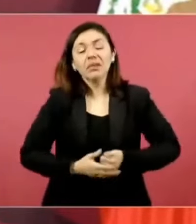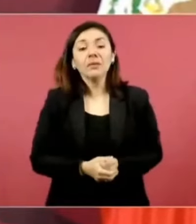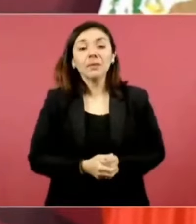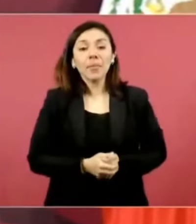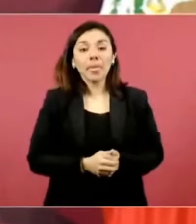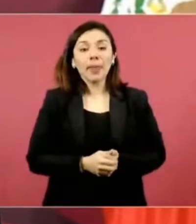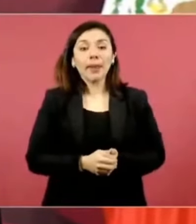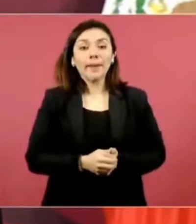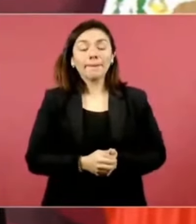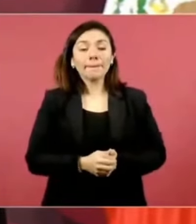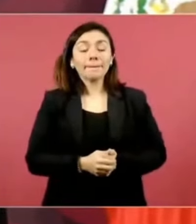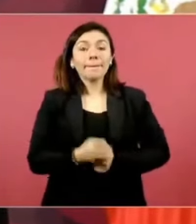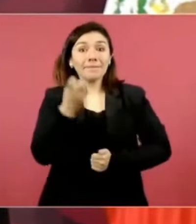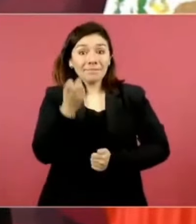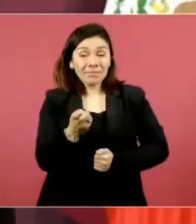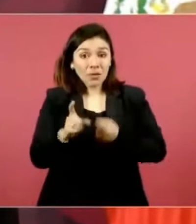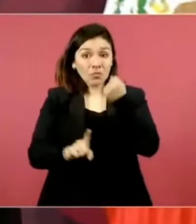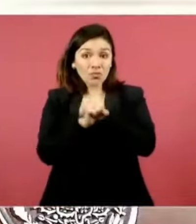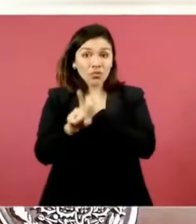que es un problema social